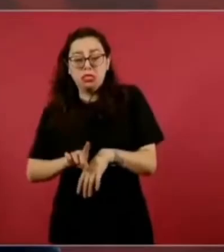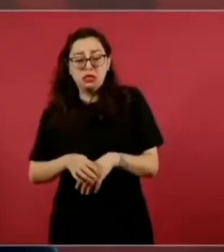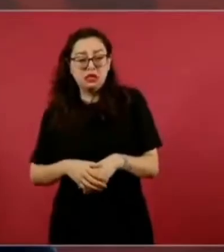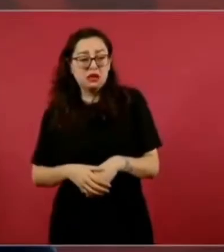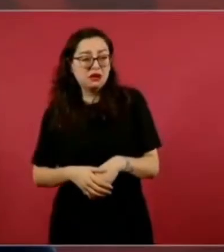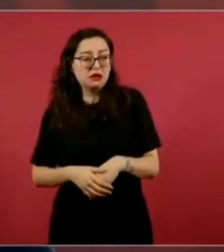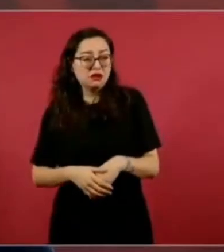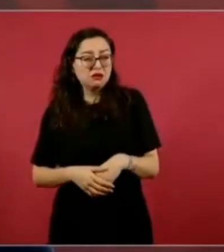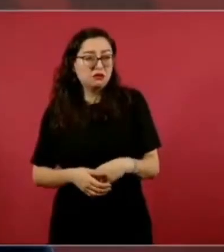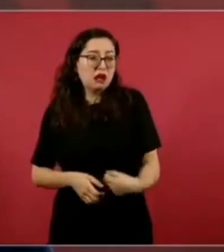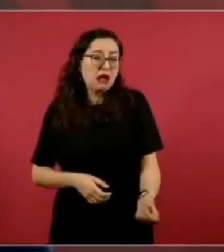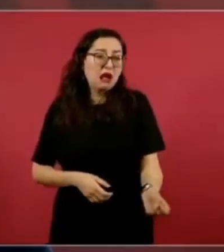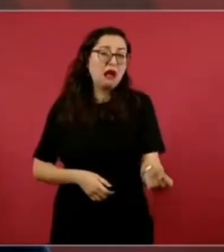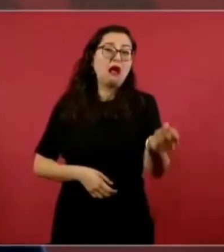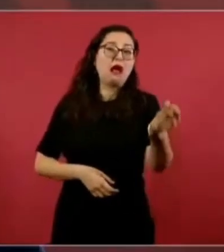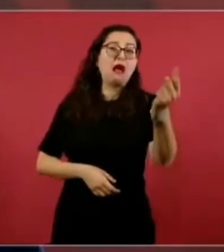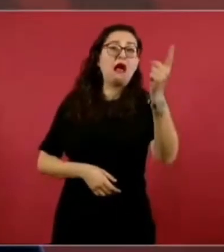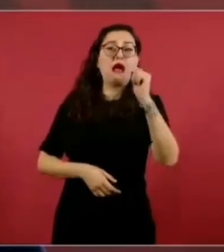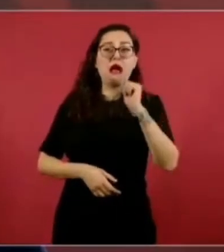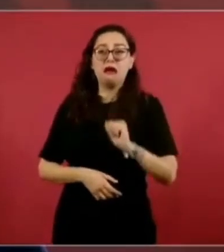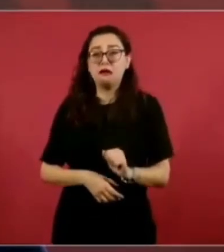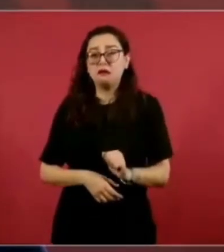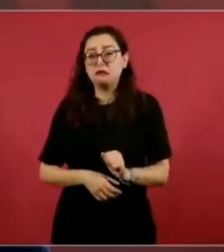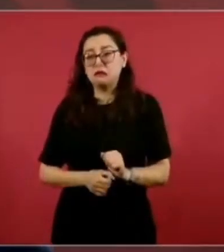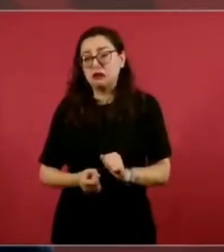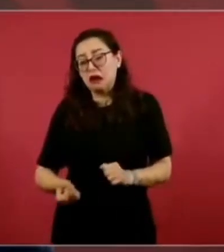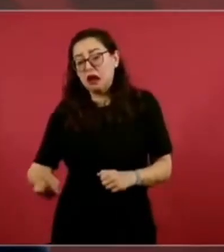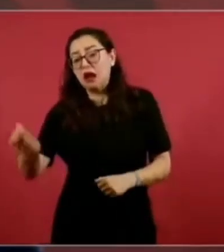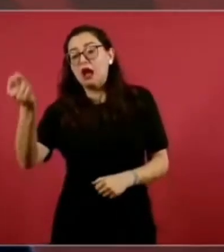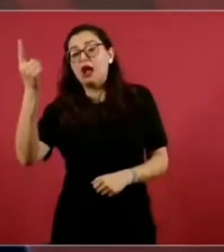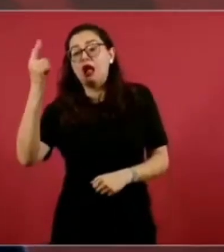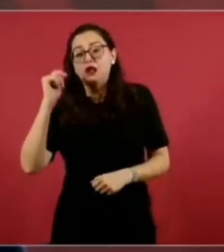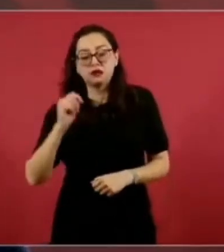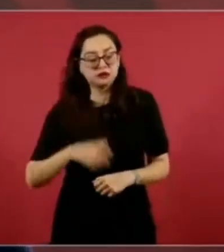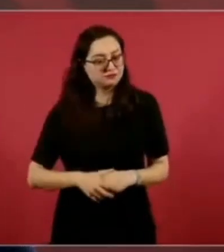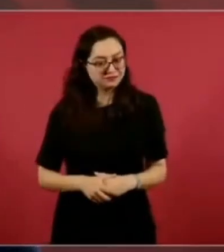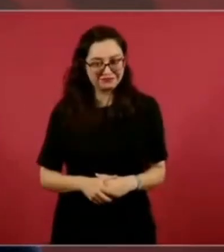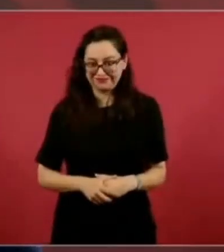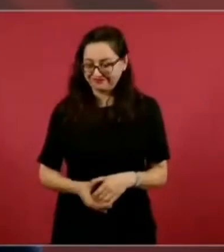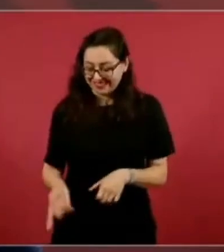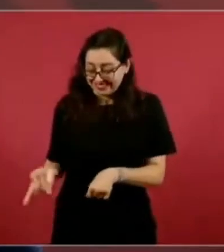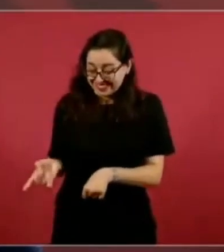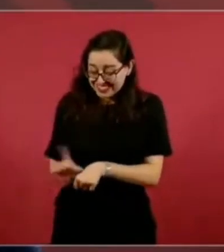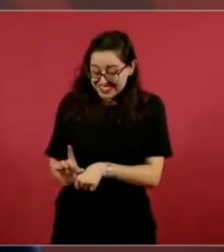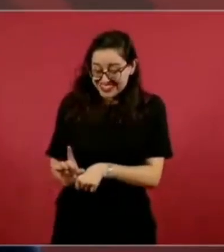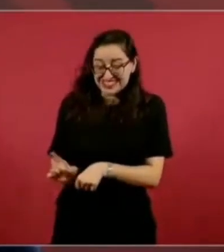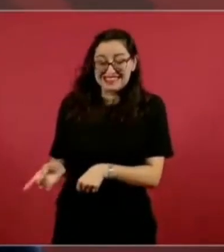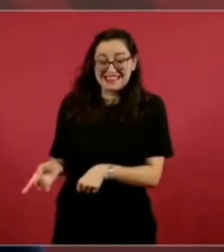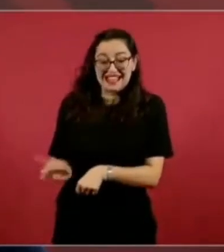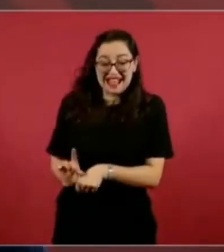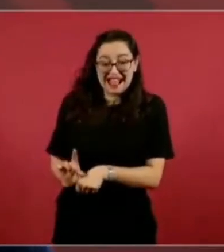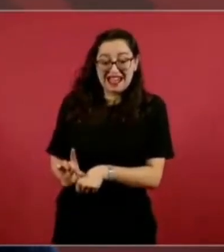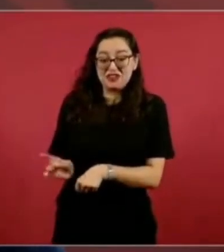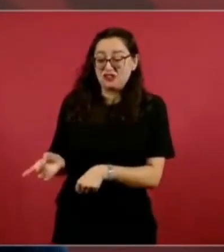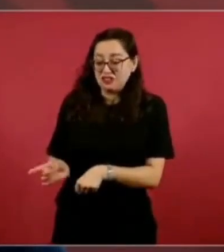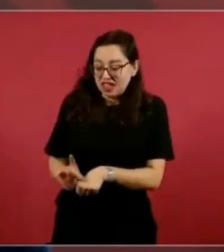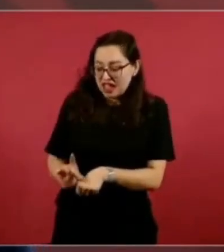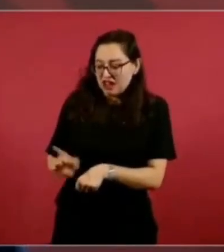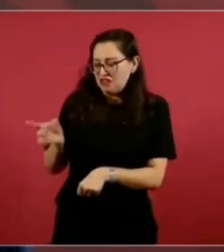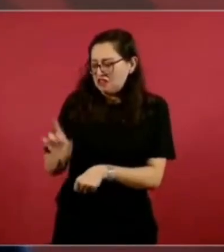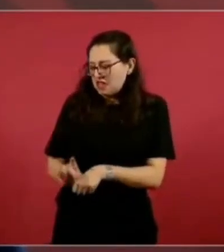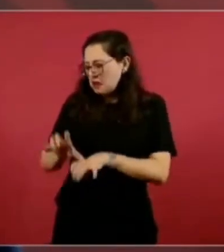hay efectivamente un procesamiento de drogas. Todos los días hay.